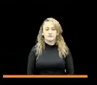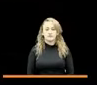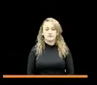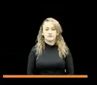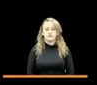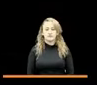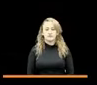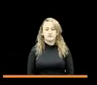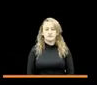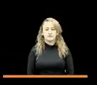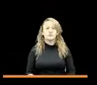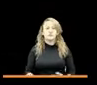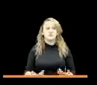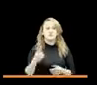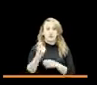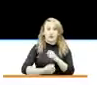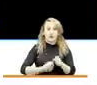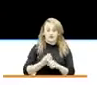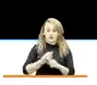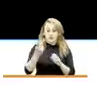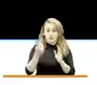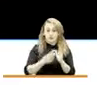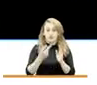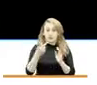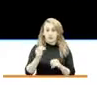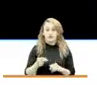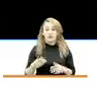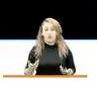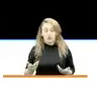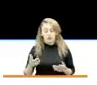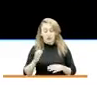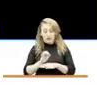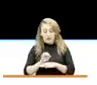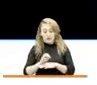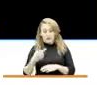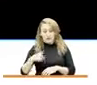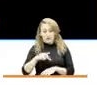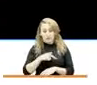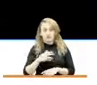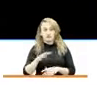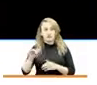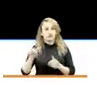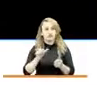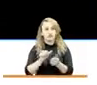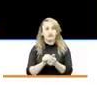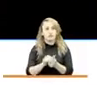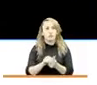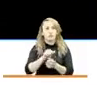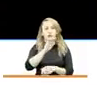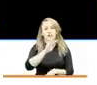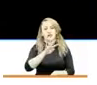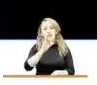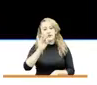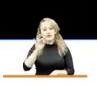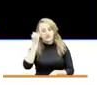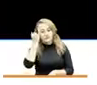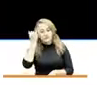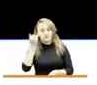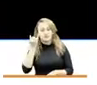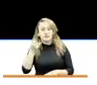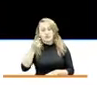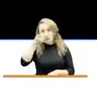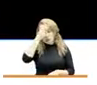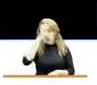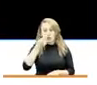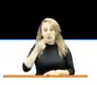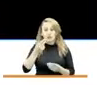Durante el año 2020, nuestra entidad brindó acompañamiento a 43 iniciativas de memoria con recursos propios.